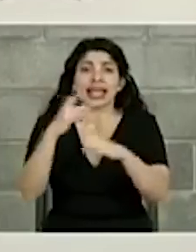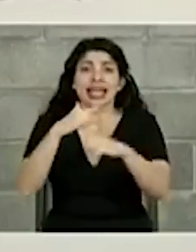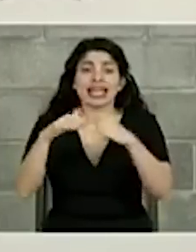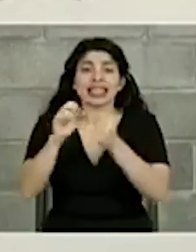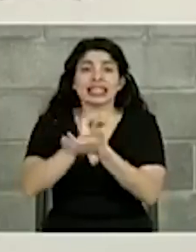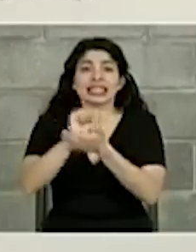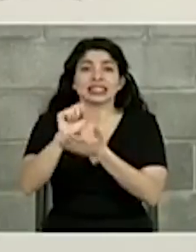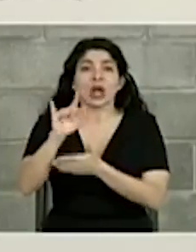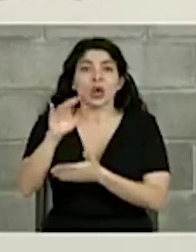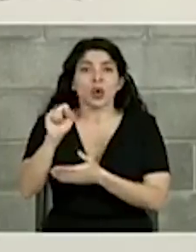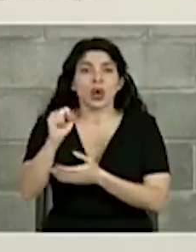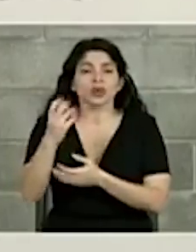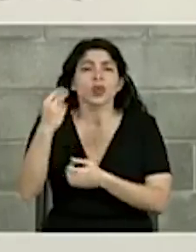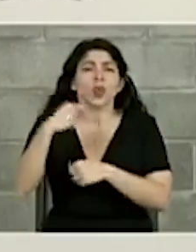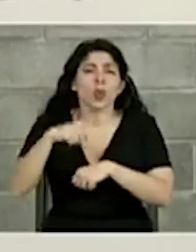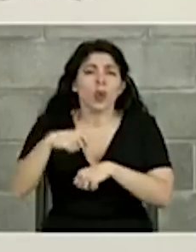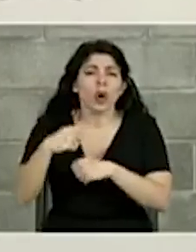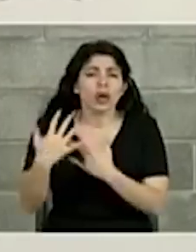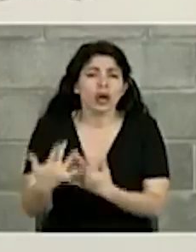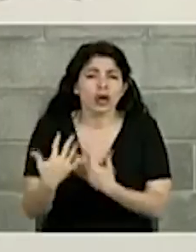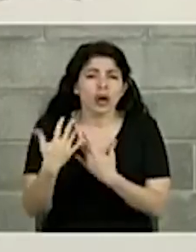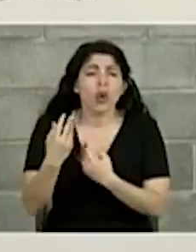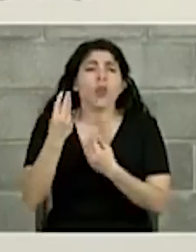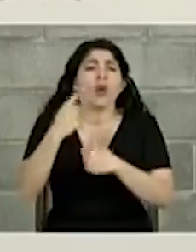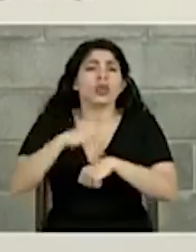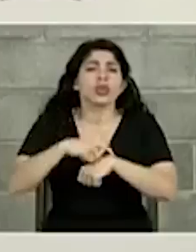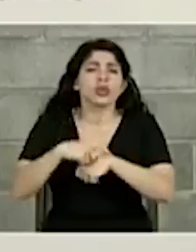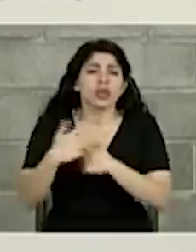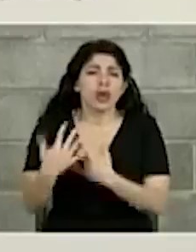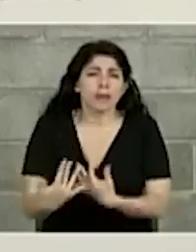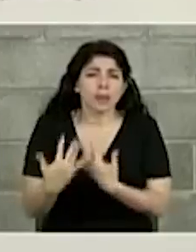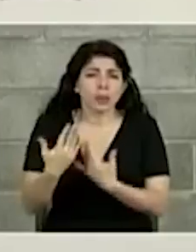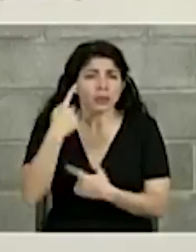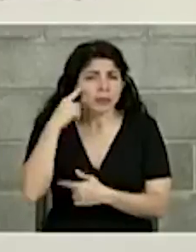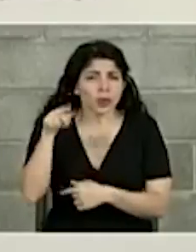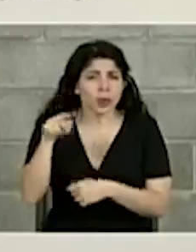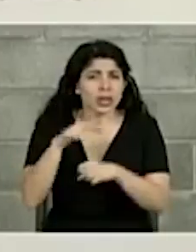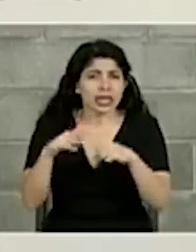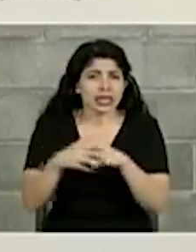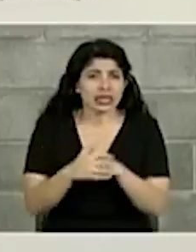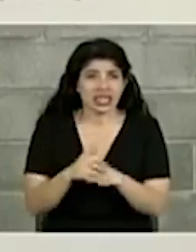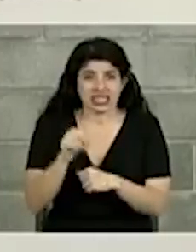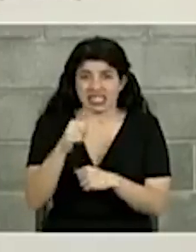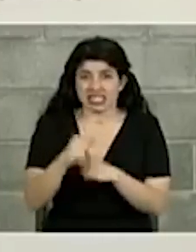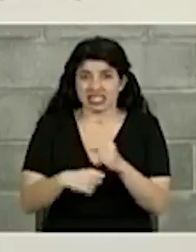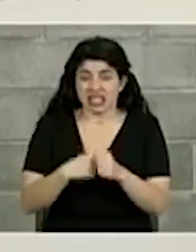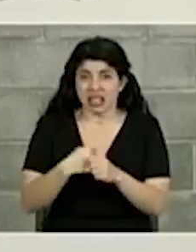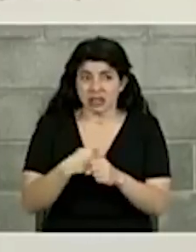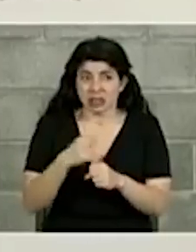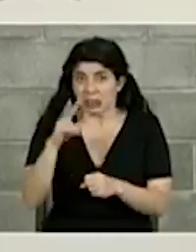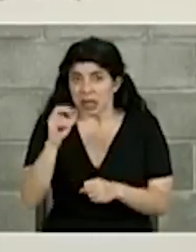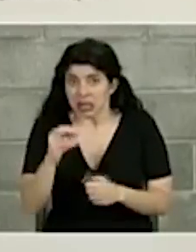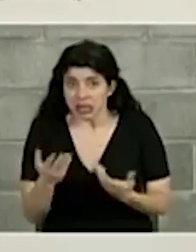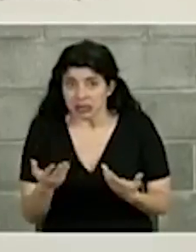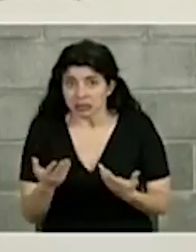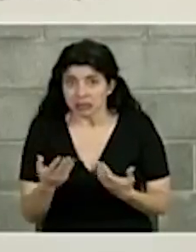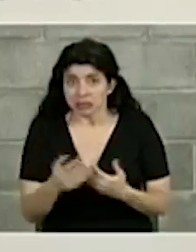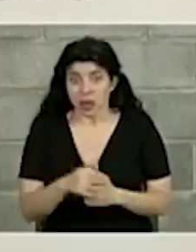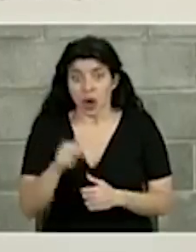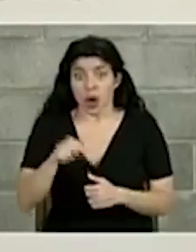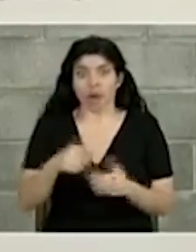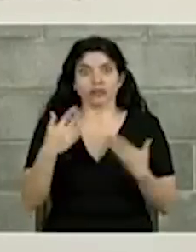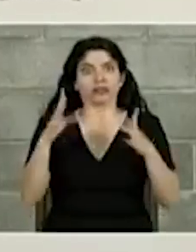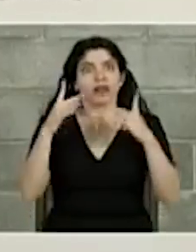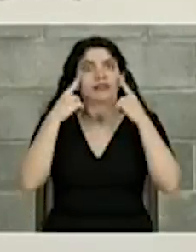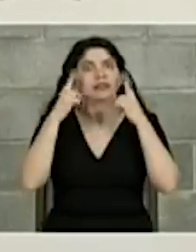isla San Lucas? ¿Cuánto tiempo esperamos? Una década, dos, y hoy es una